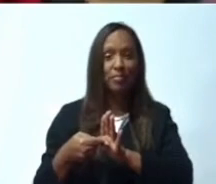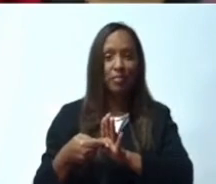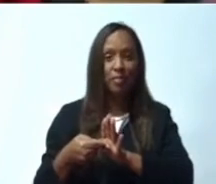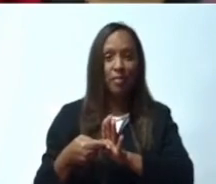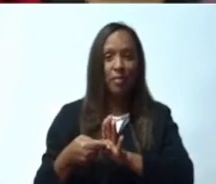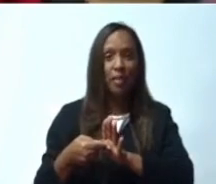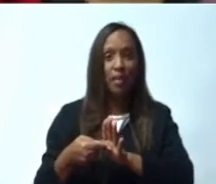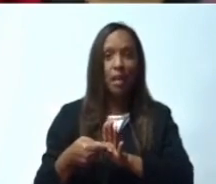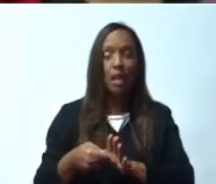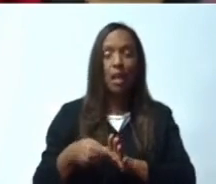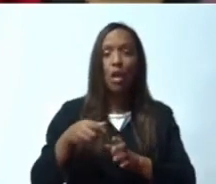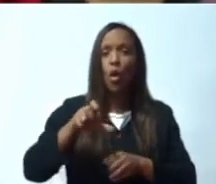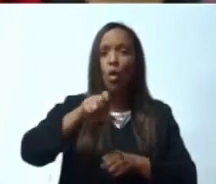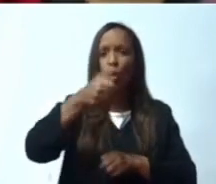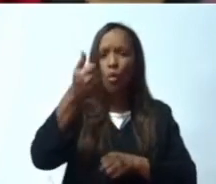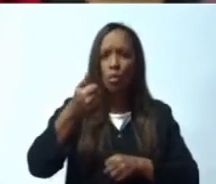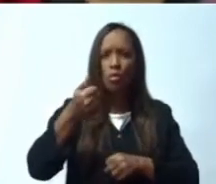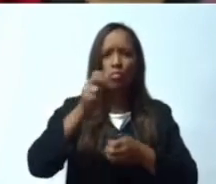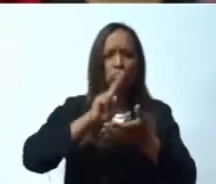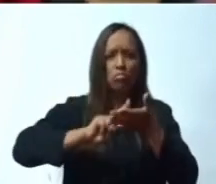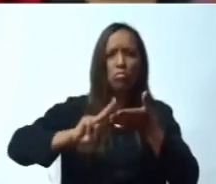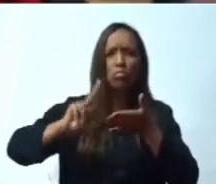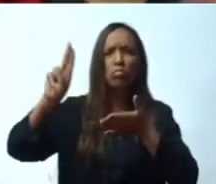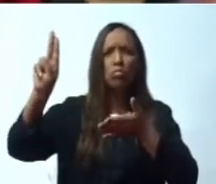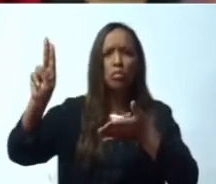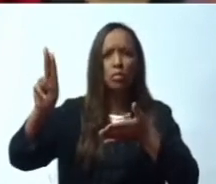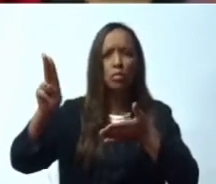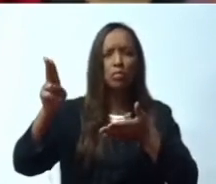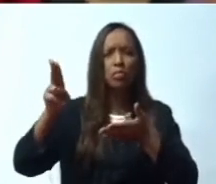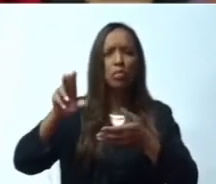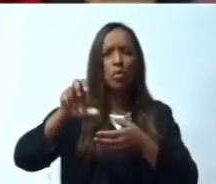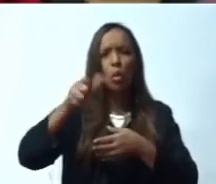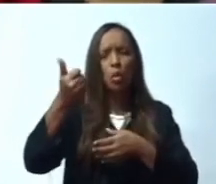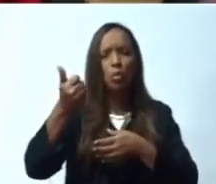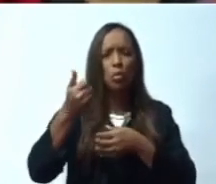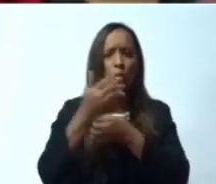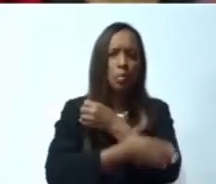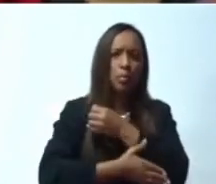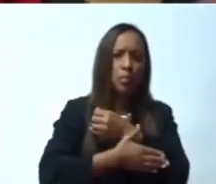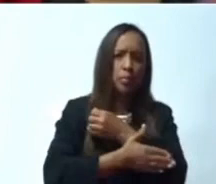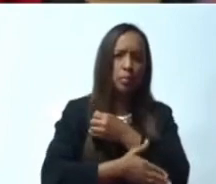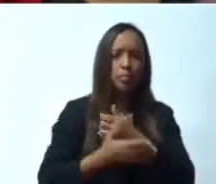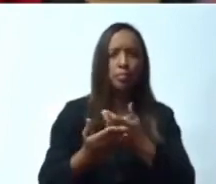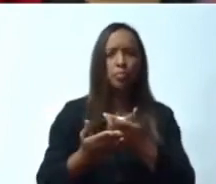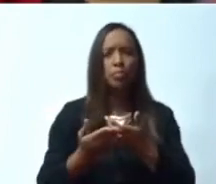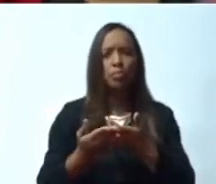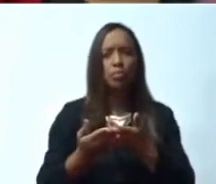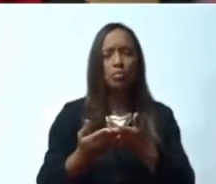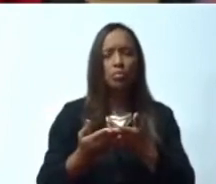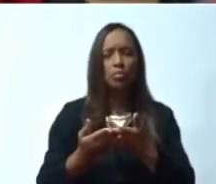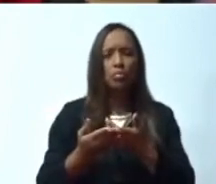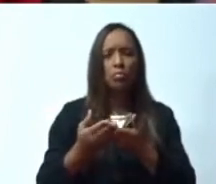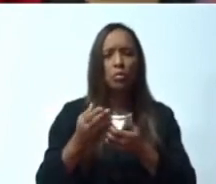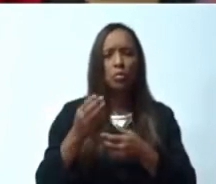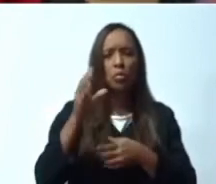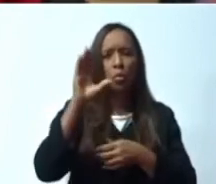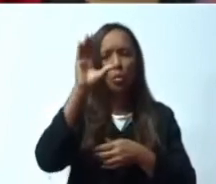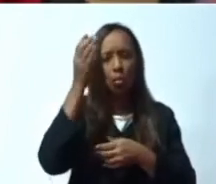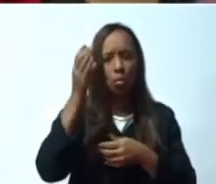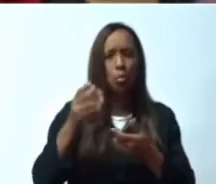de importantes universidades, en países como Colombia, como Perú, Estados Unidos,